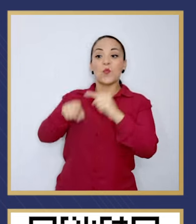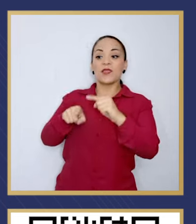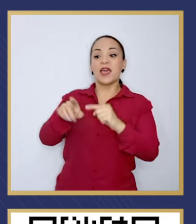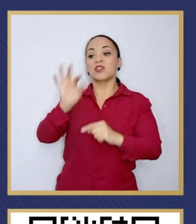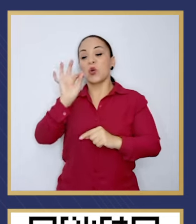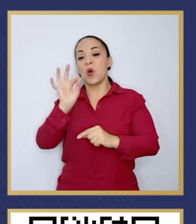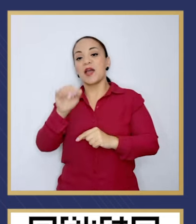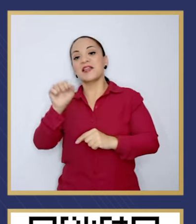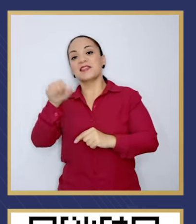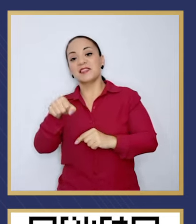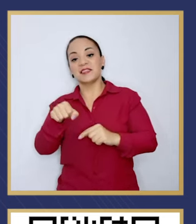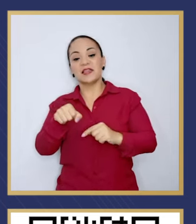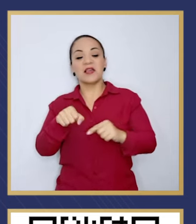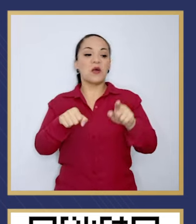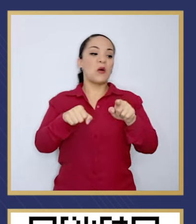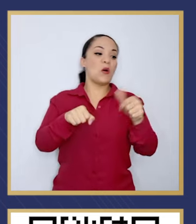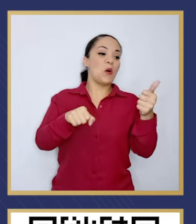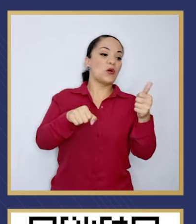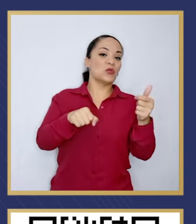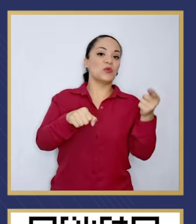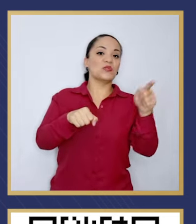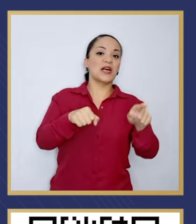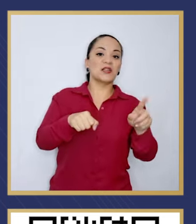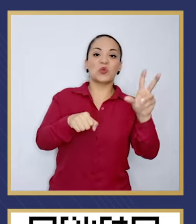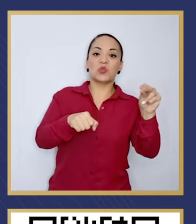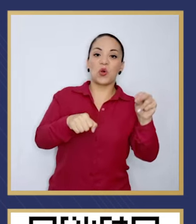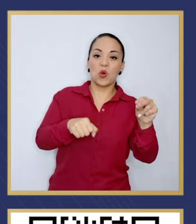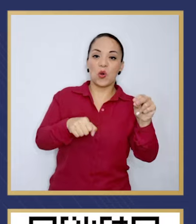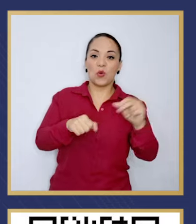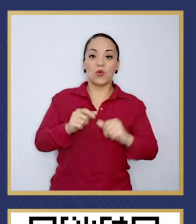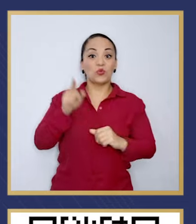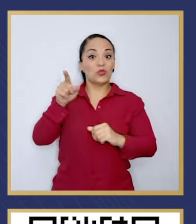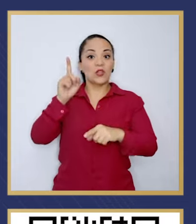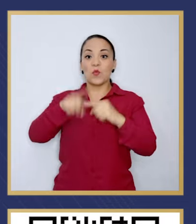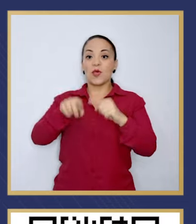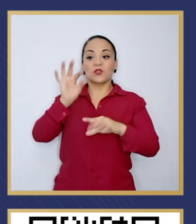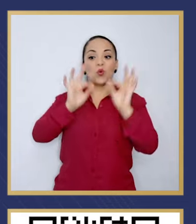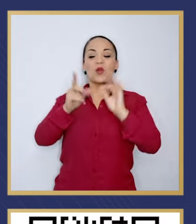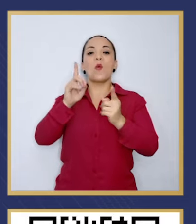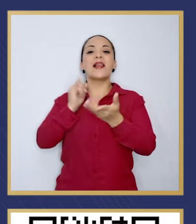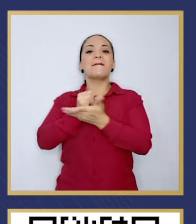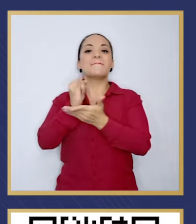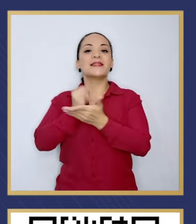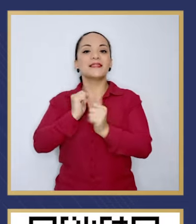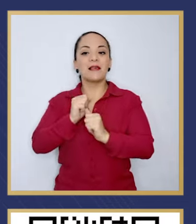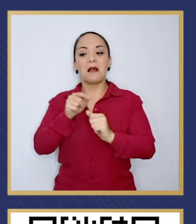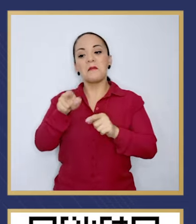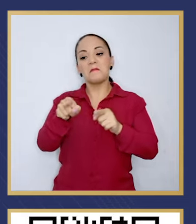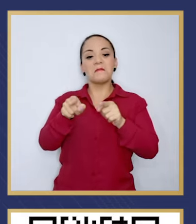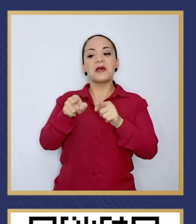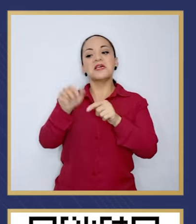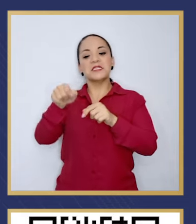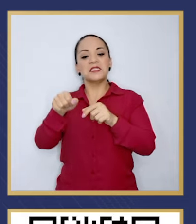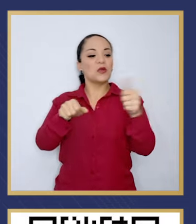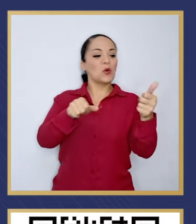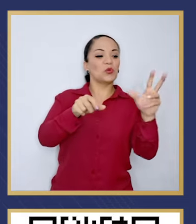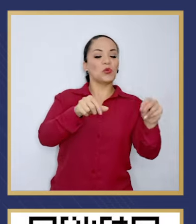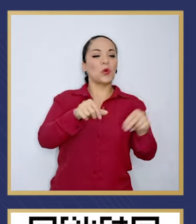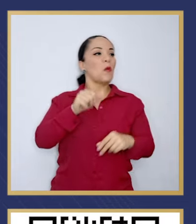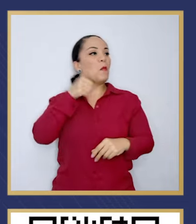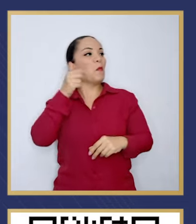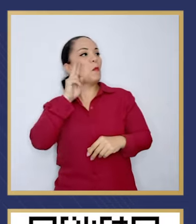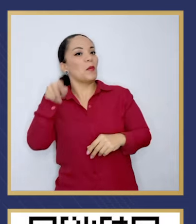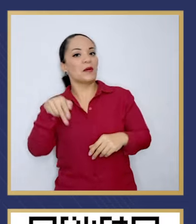en qué casos se investiga y en qué casos vuelve a ver para el otro